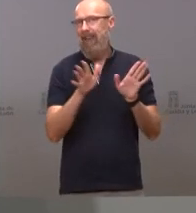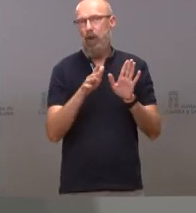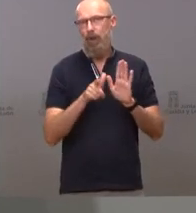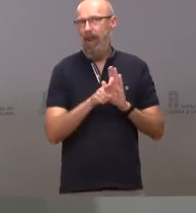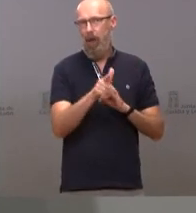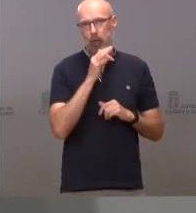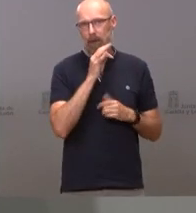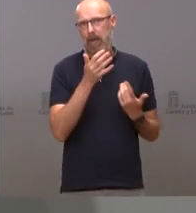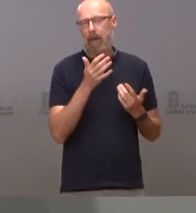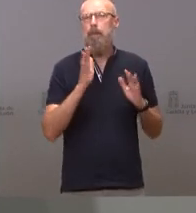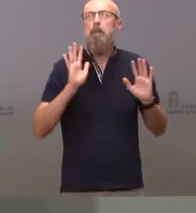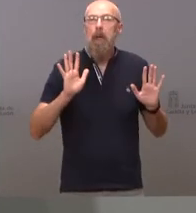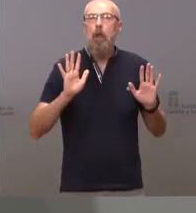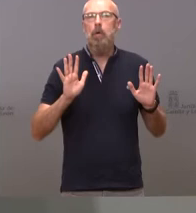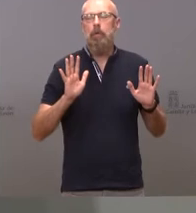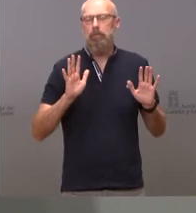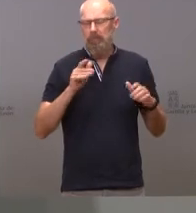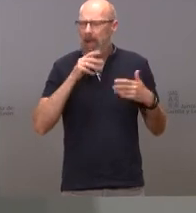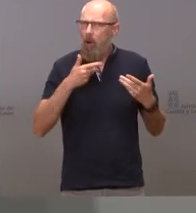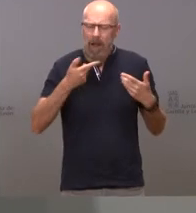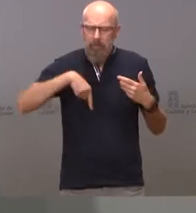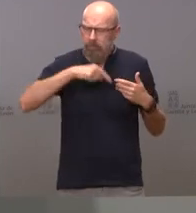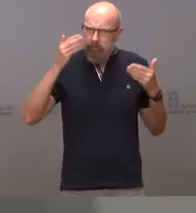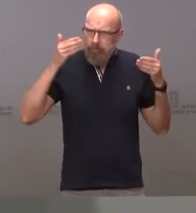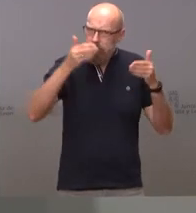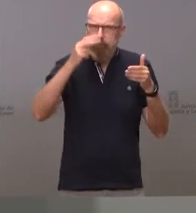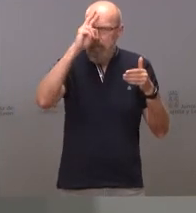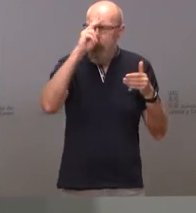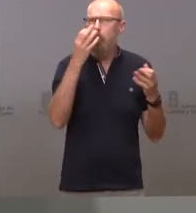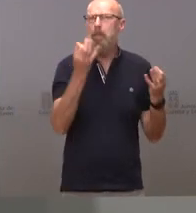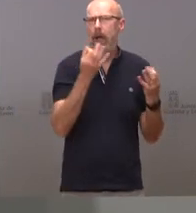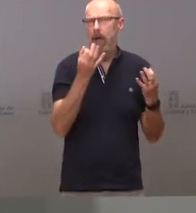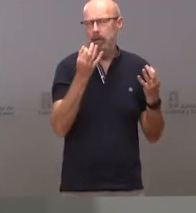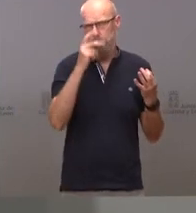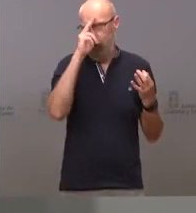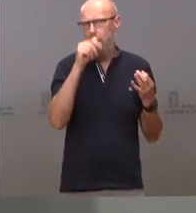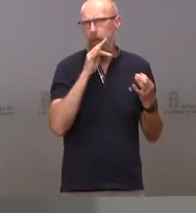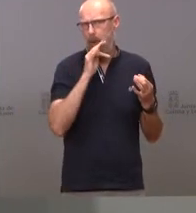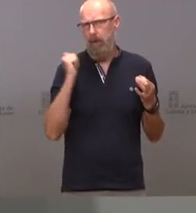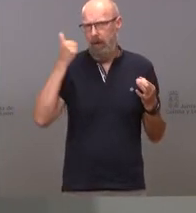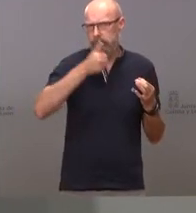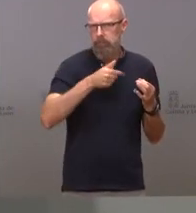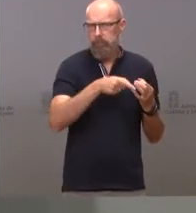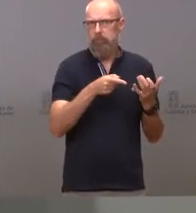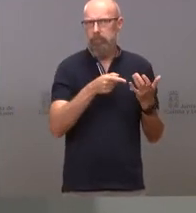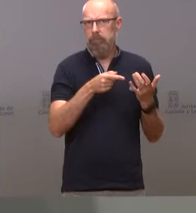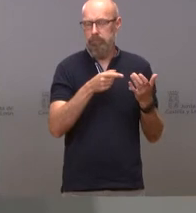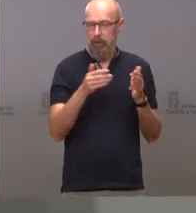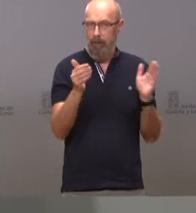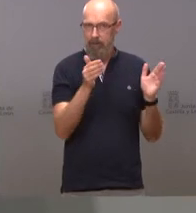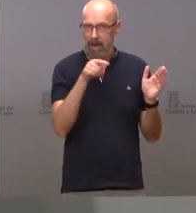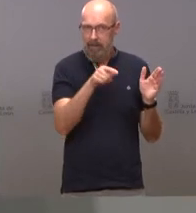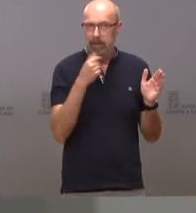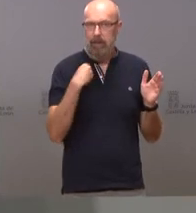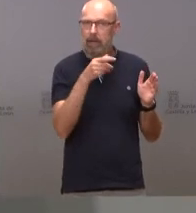pero de momento lo que nos preocupa y lo que nos sigue preocupando en esta fase de la pandemia es